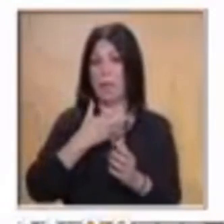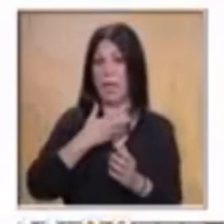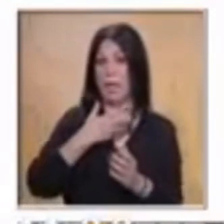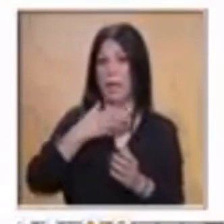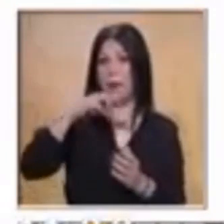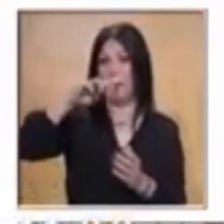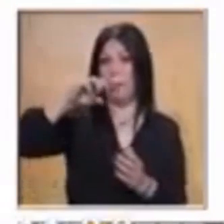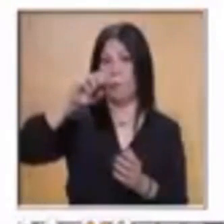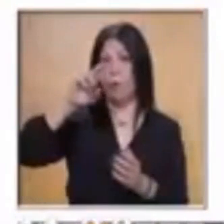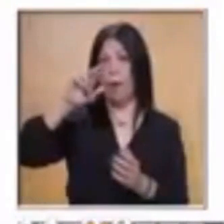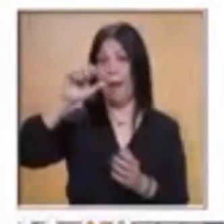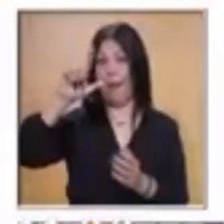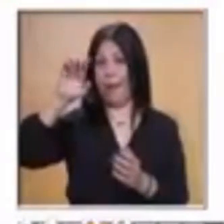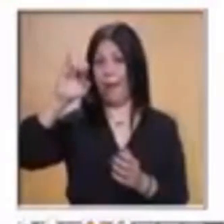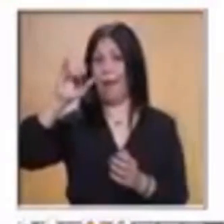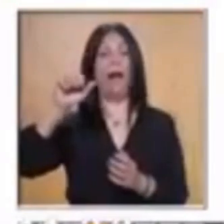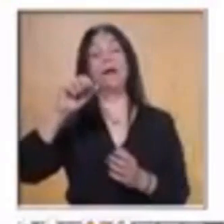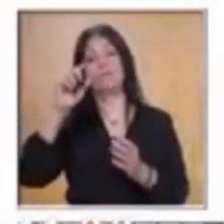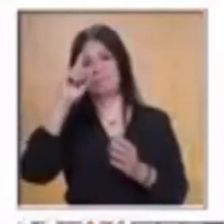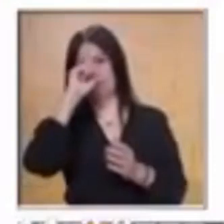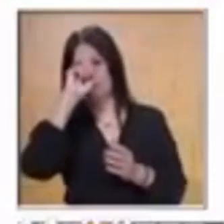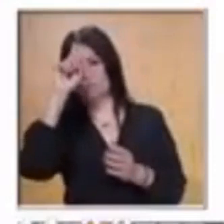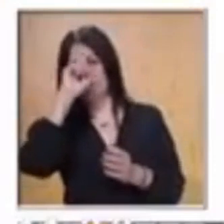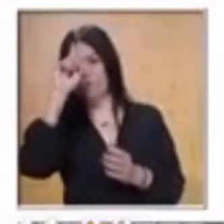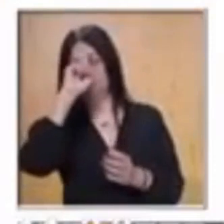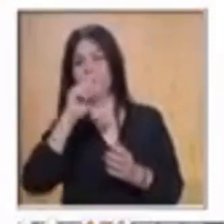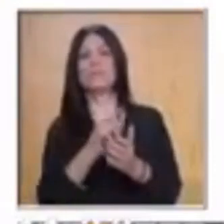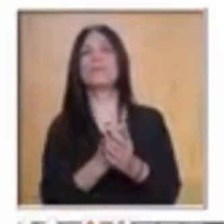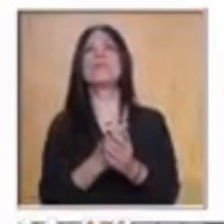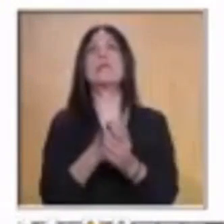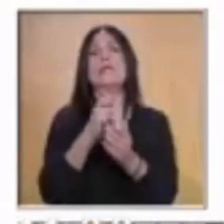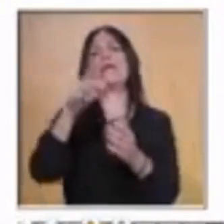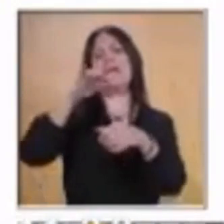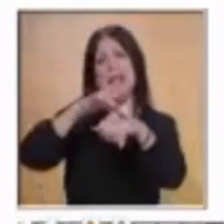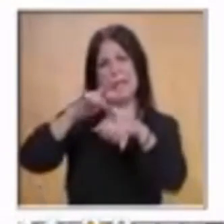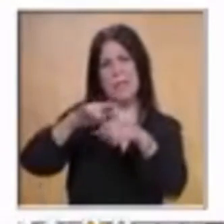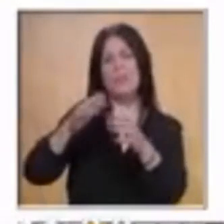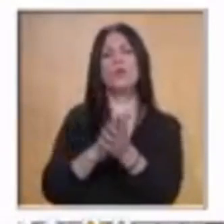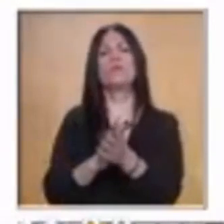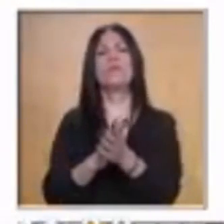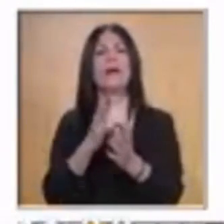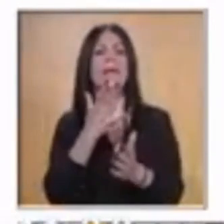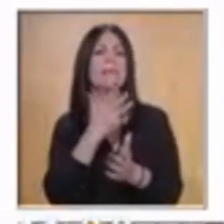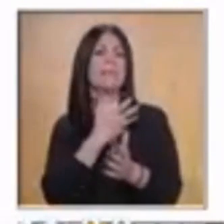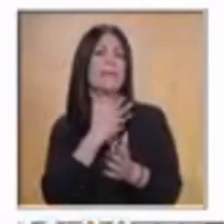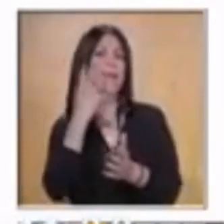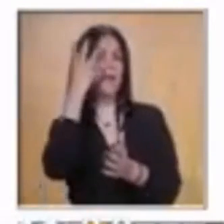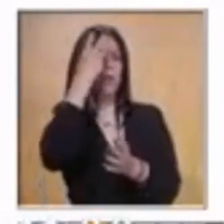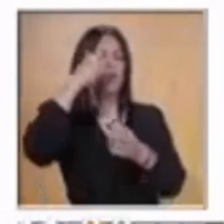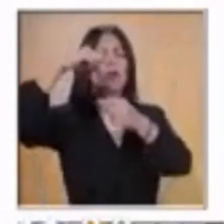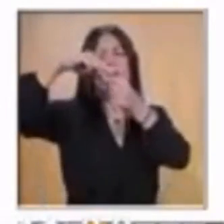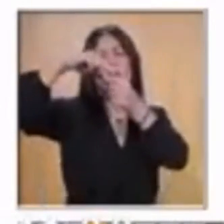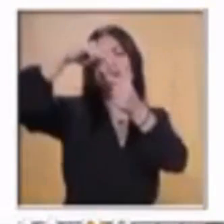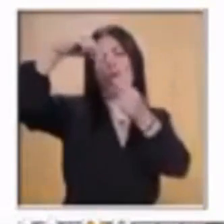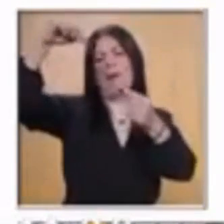Queso. Que tenía un bello plumaje. Alagado y lleno de gozo.